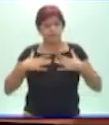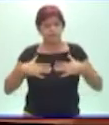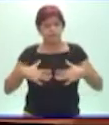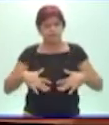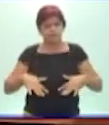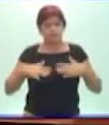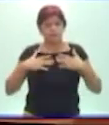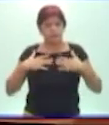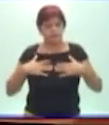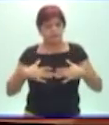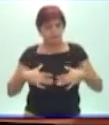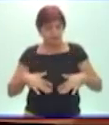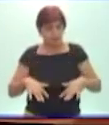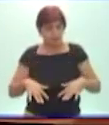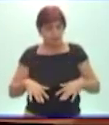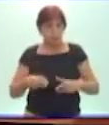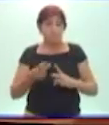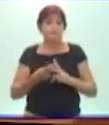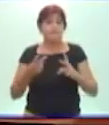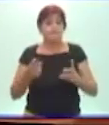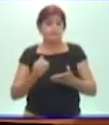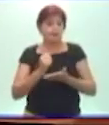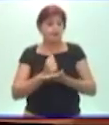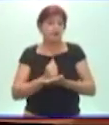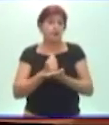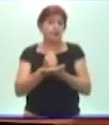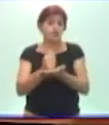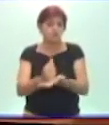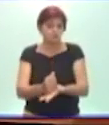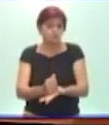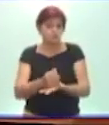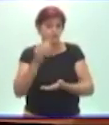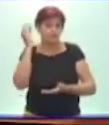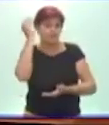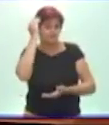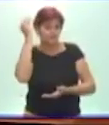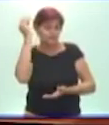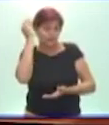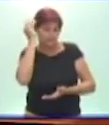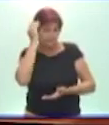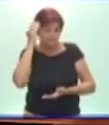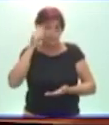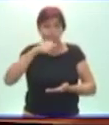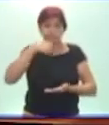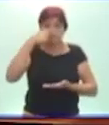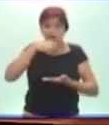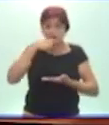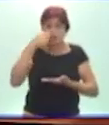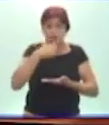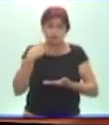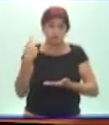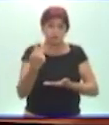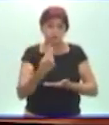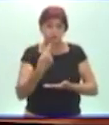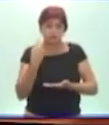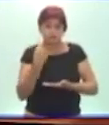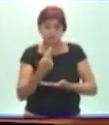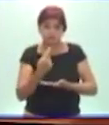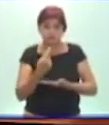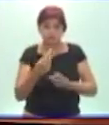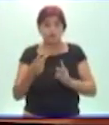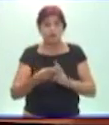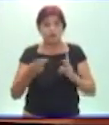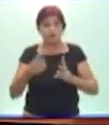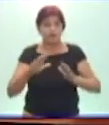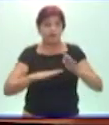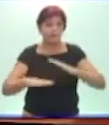intencionalidad ayudarlos a que aprendan a comer solos, porque además eso es la manera también de que nosotros tenemos de prepararlos para